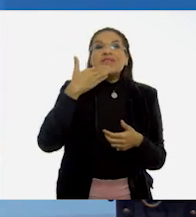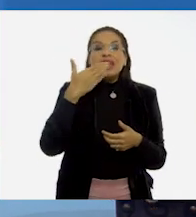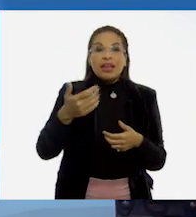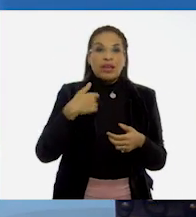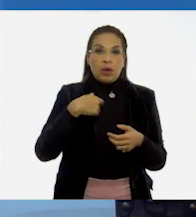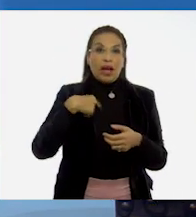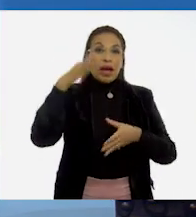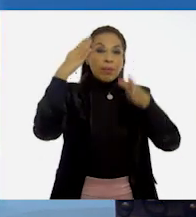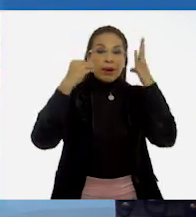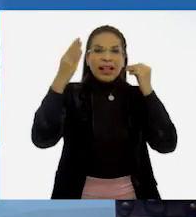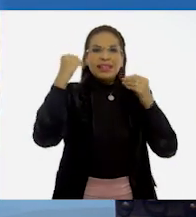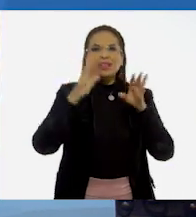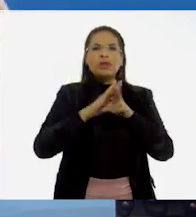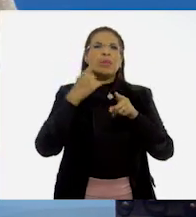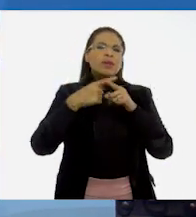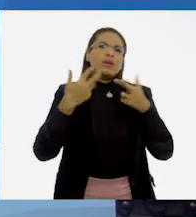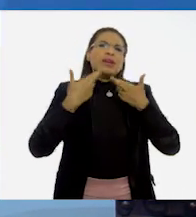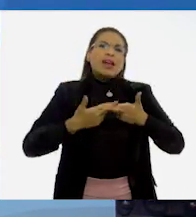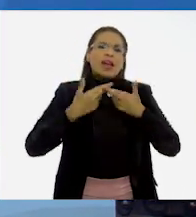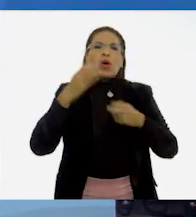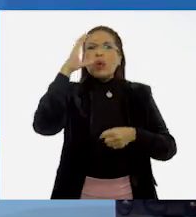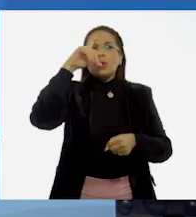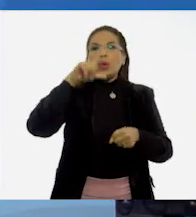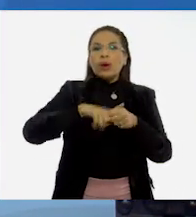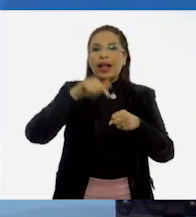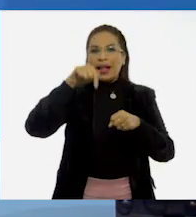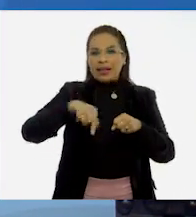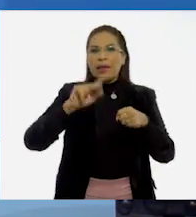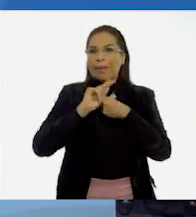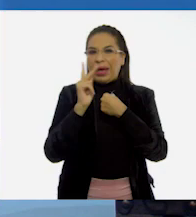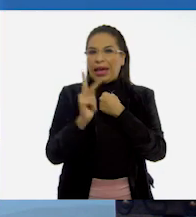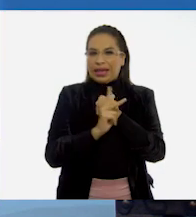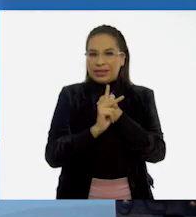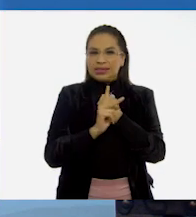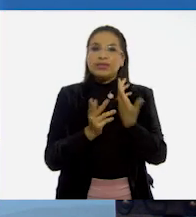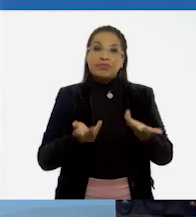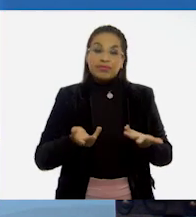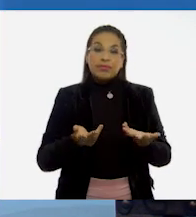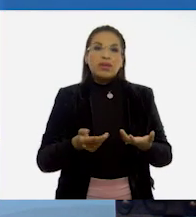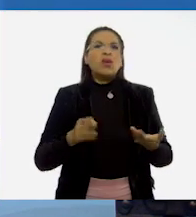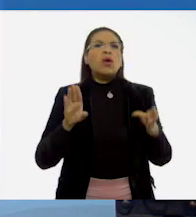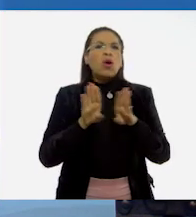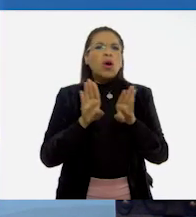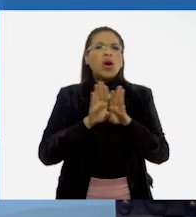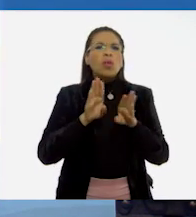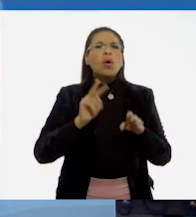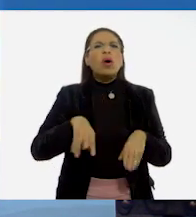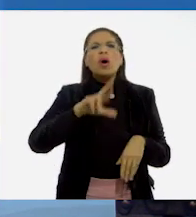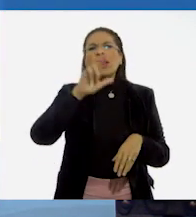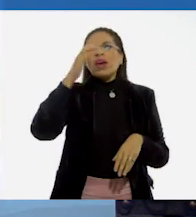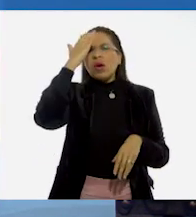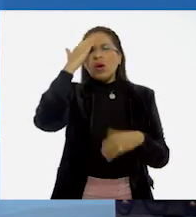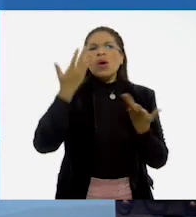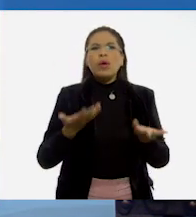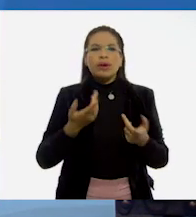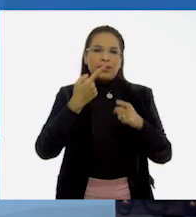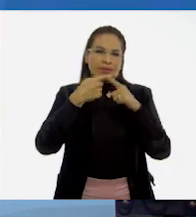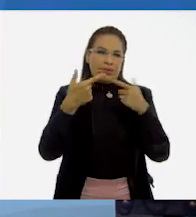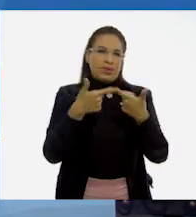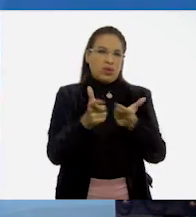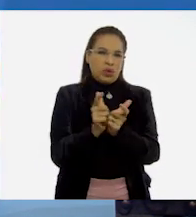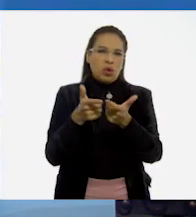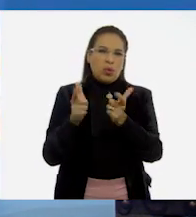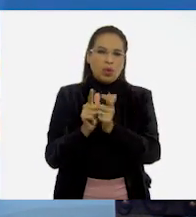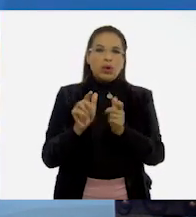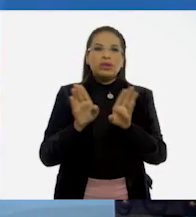aprendí sobre la riqueza cultural de nuestro país y cómo la reconocemos en sus grupos